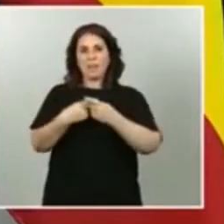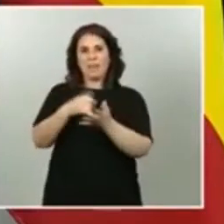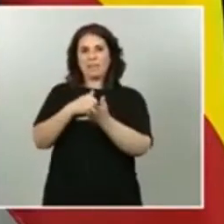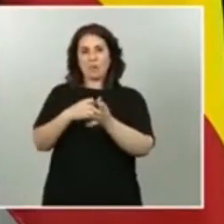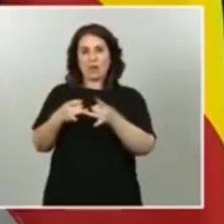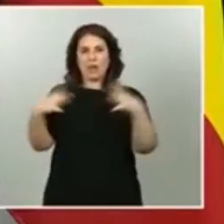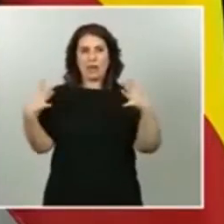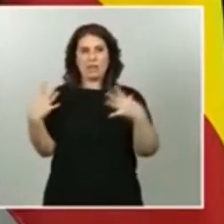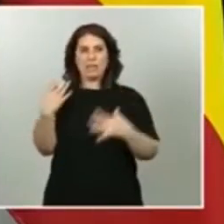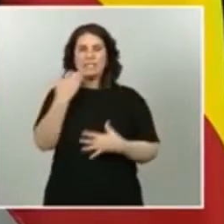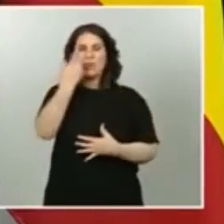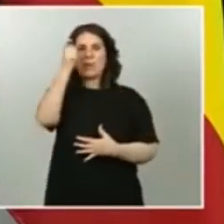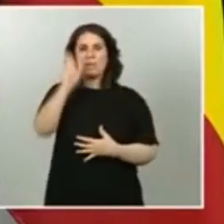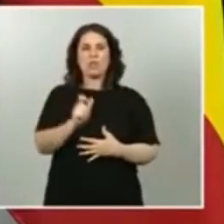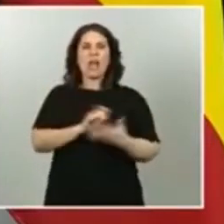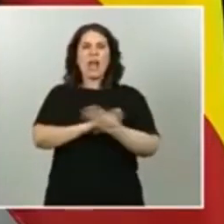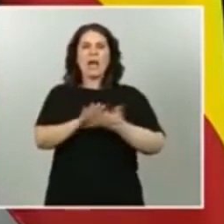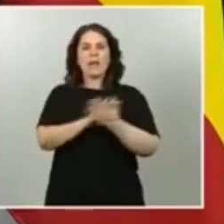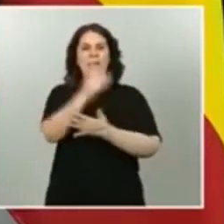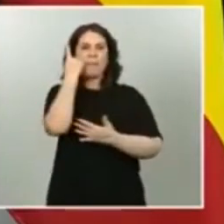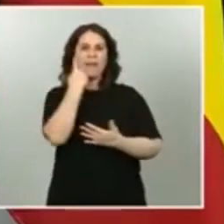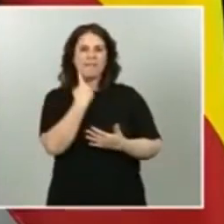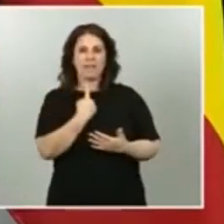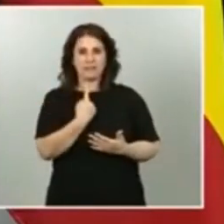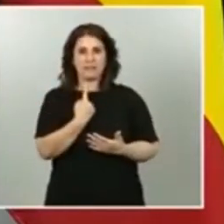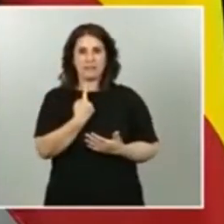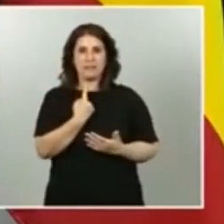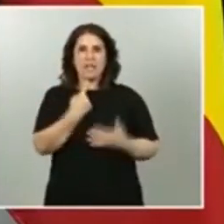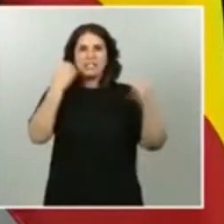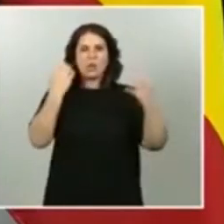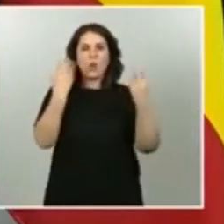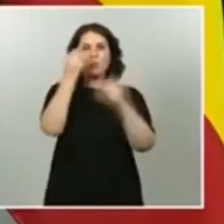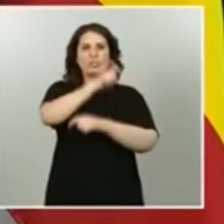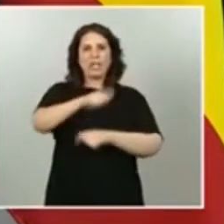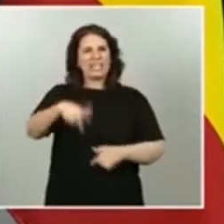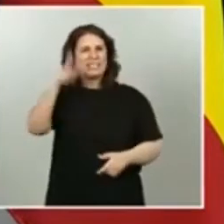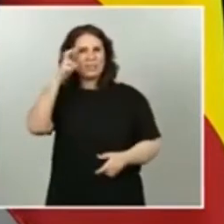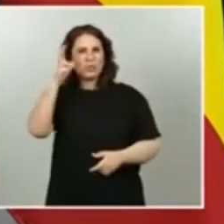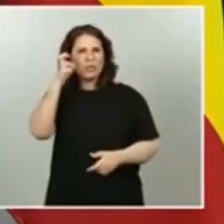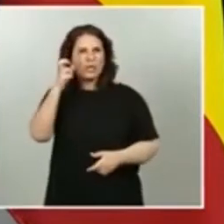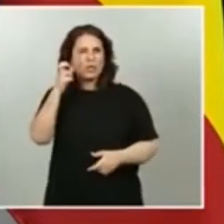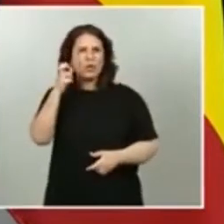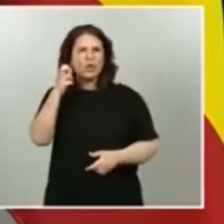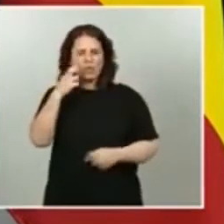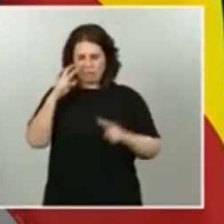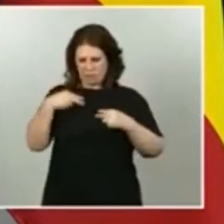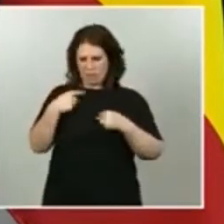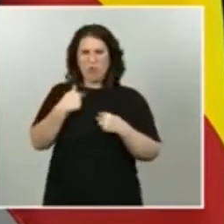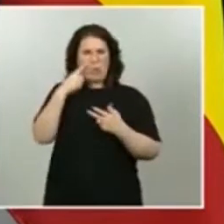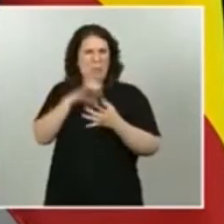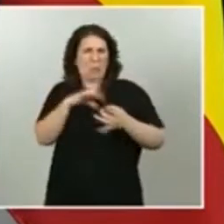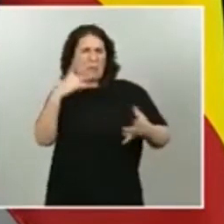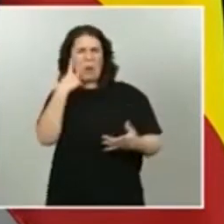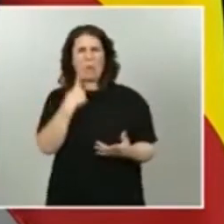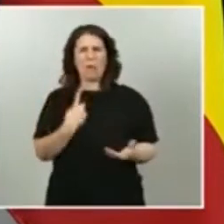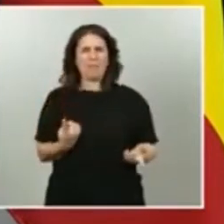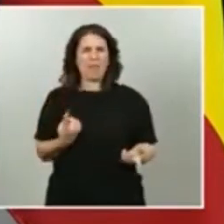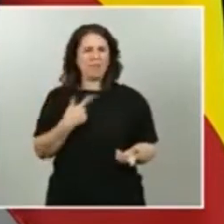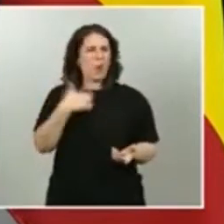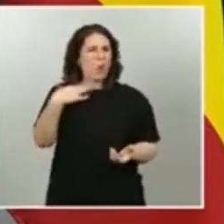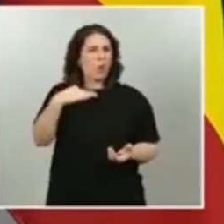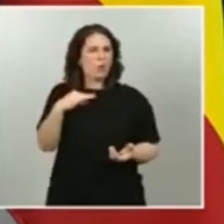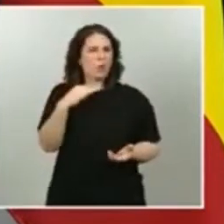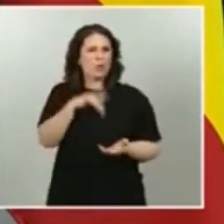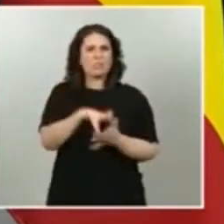de mafias. Seguramente hay mucha gente que está escuchando y dirá, pero ¿qué tengo que ver yo con la mafia? Si yo lo único que me